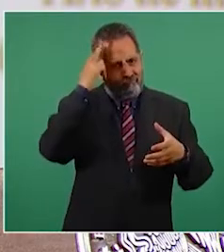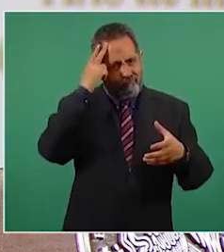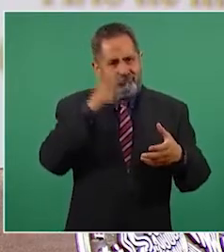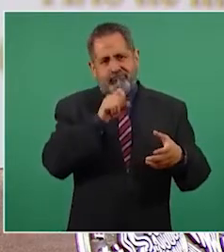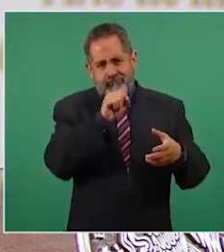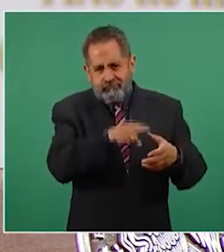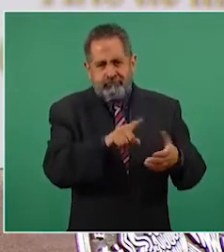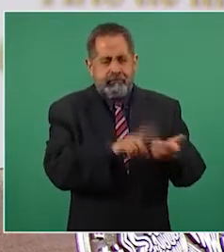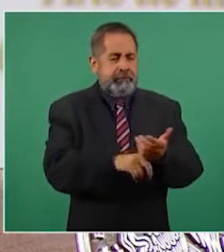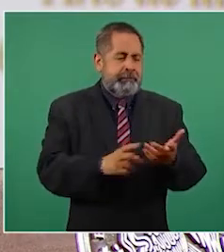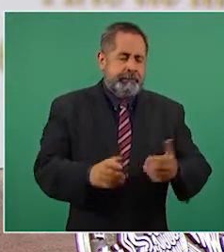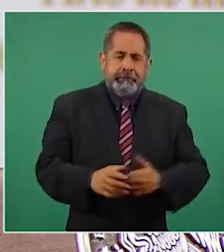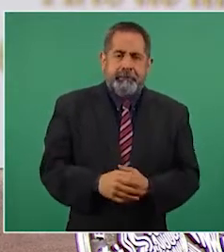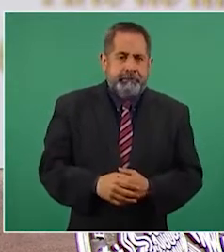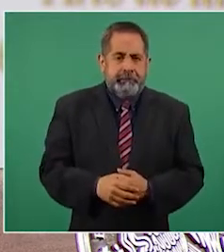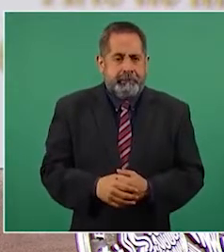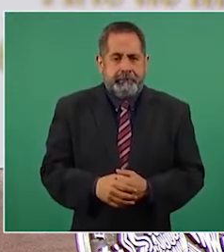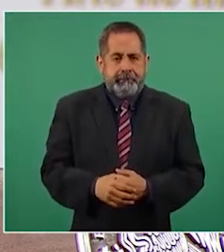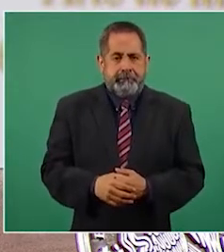Pues es,